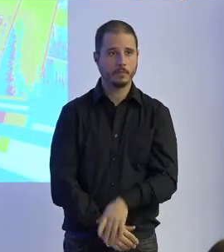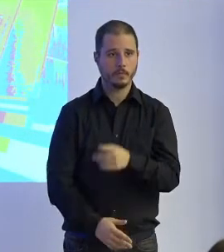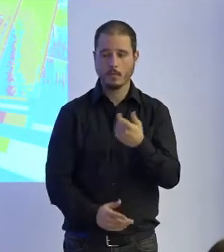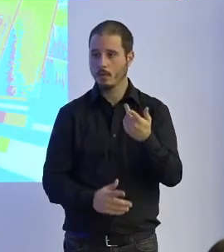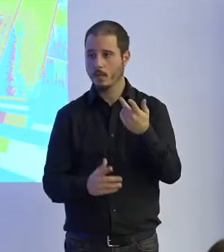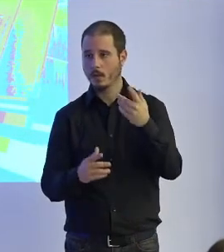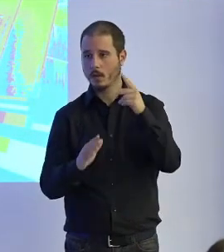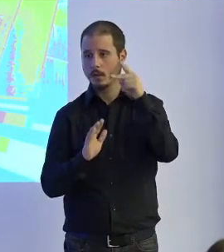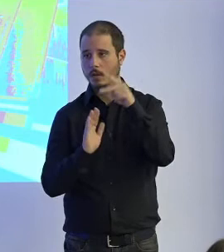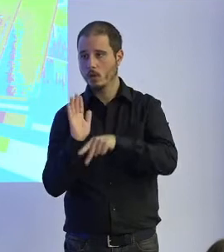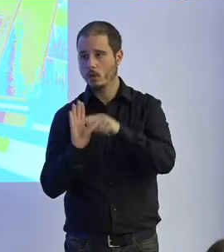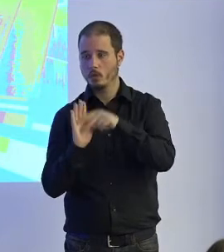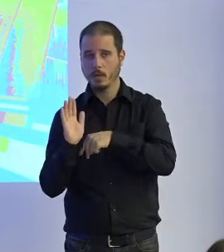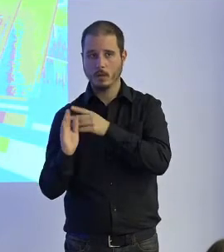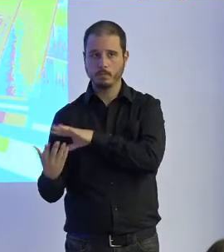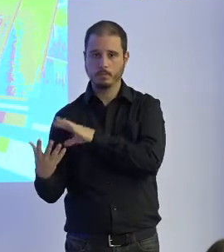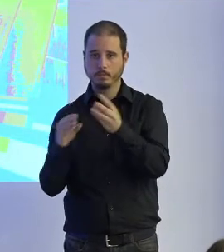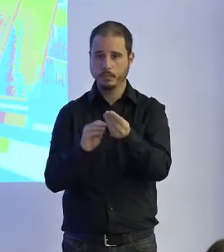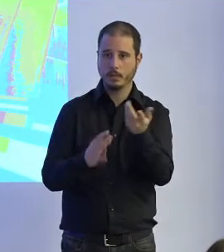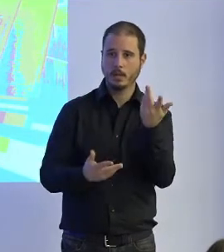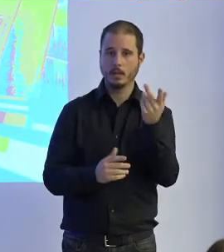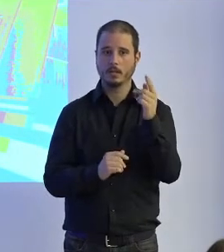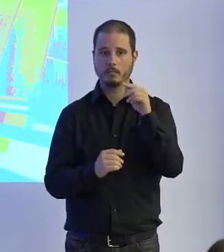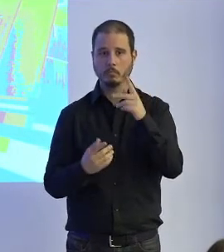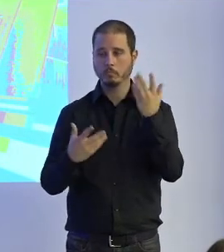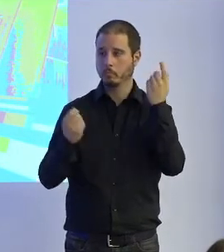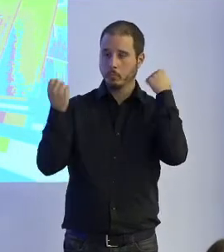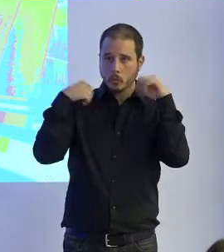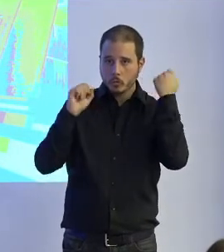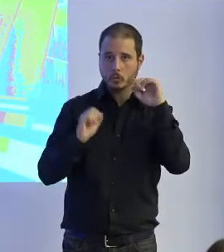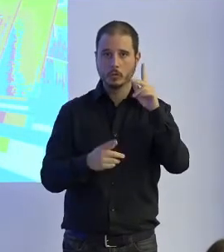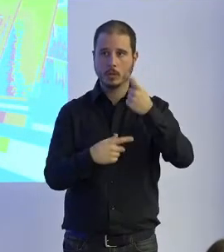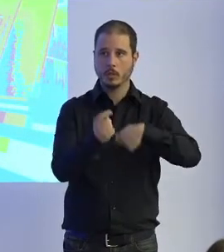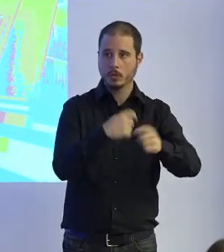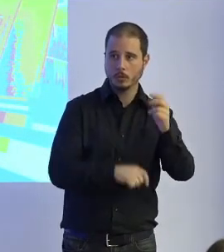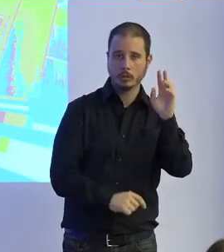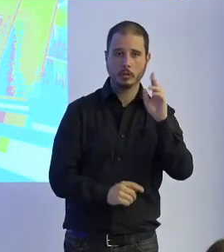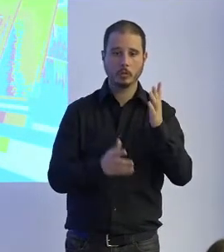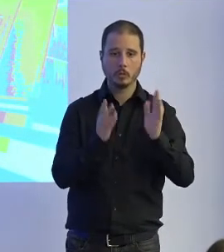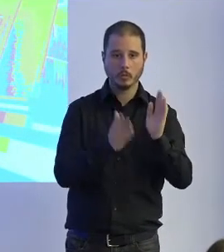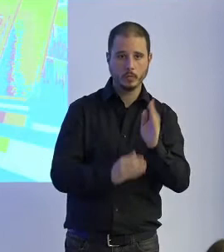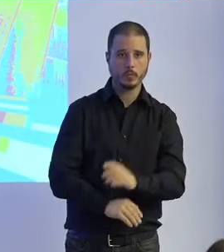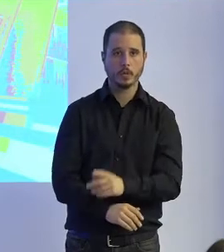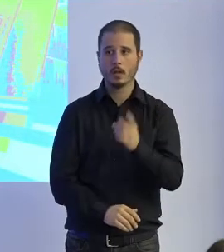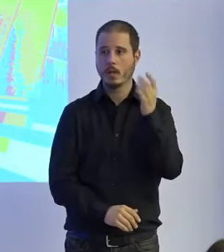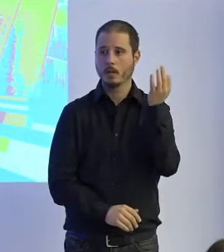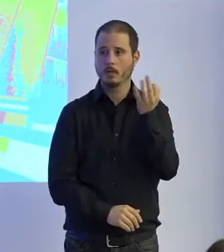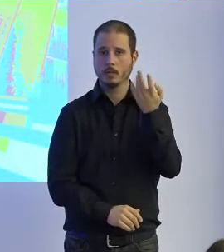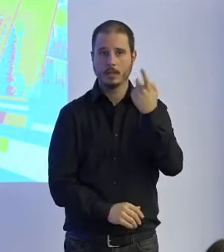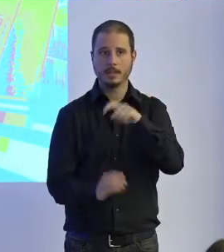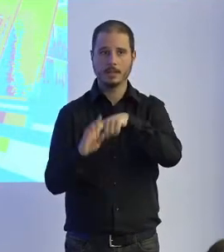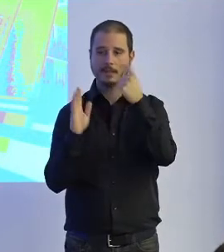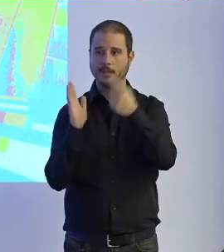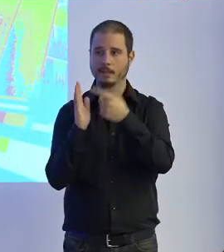la tecnología que estemos aplicando a la conducta a la relación al negocio a lo que sea hay que ir a legislar la